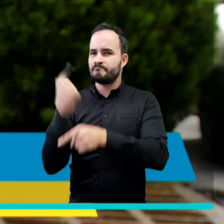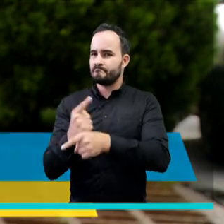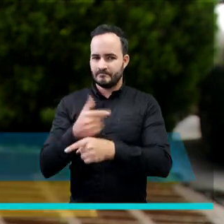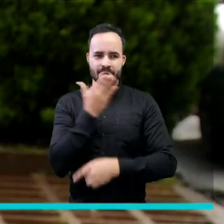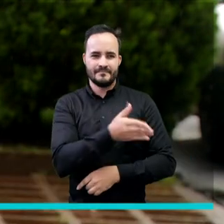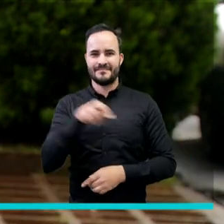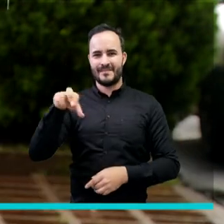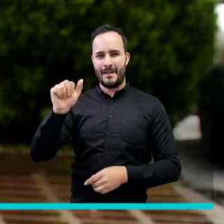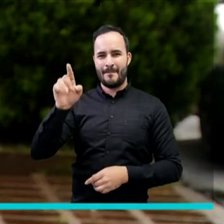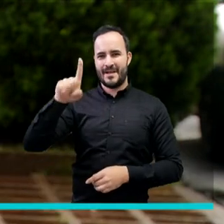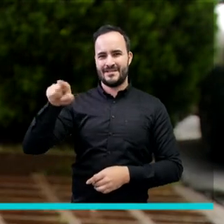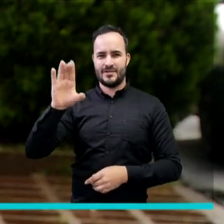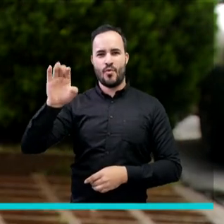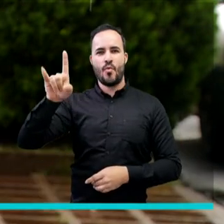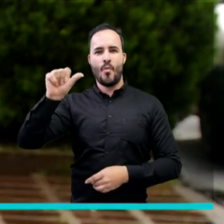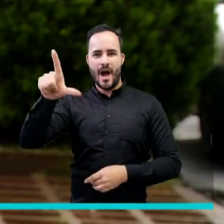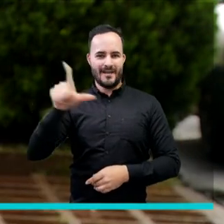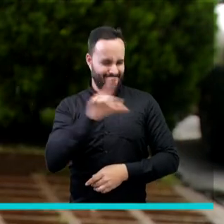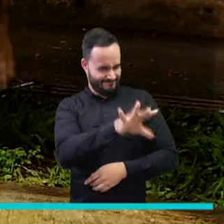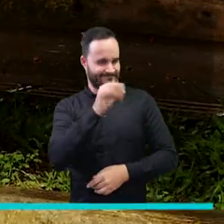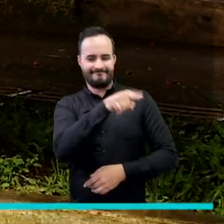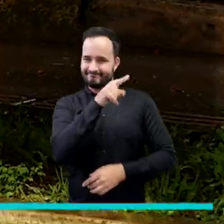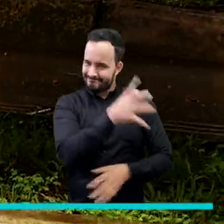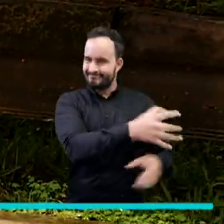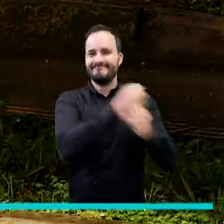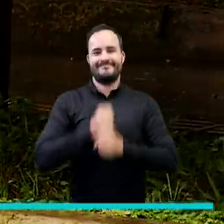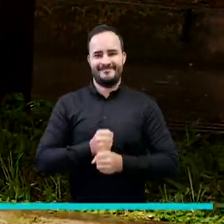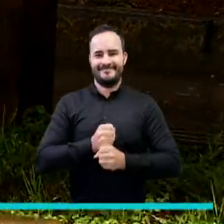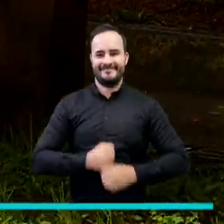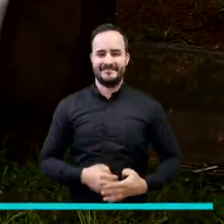en que Pascual era el que queríamos adoptar.